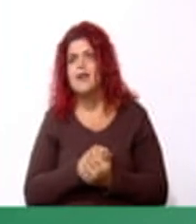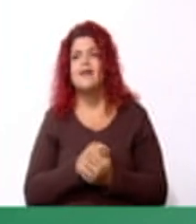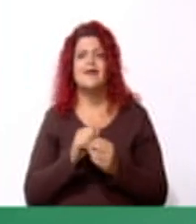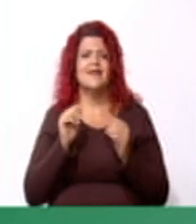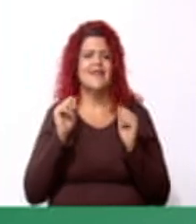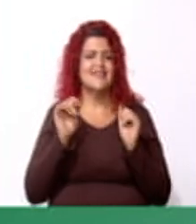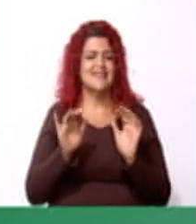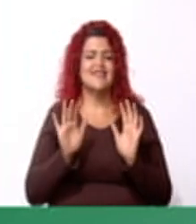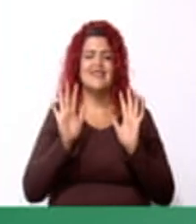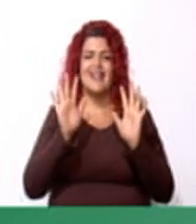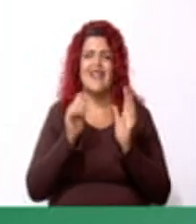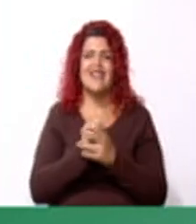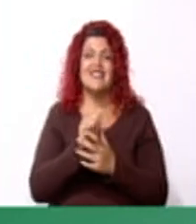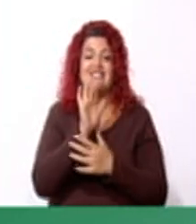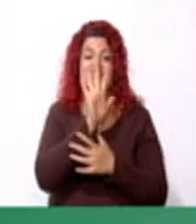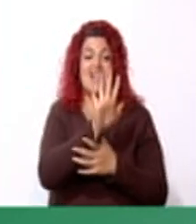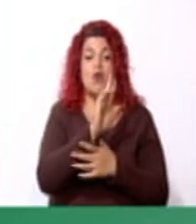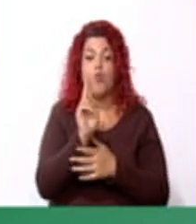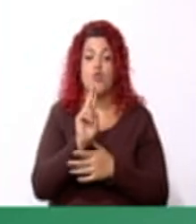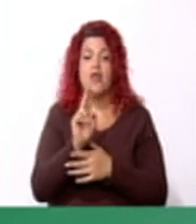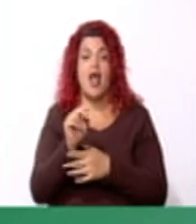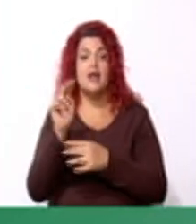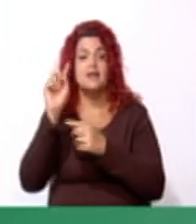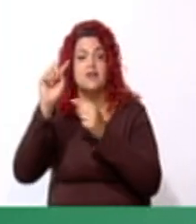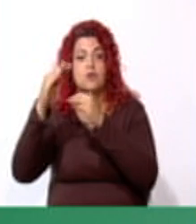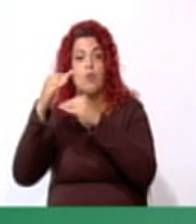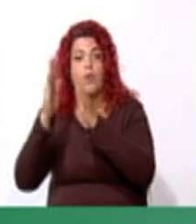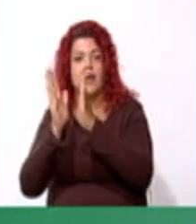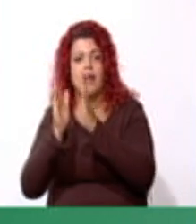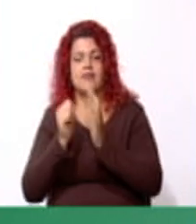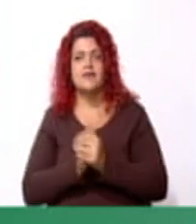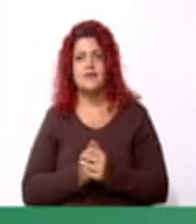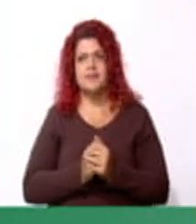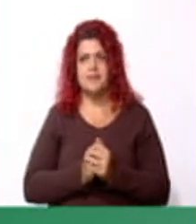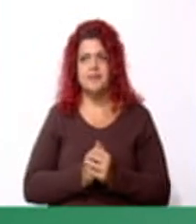Excelente. Cinco unidades cuadradas.